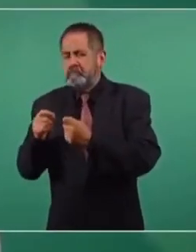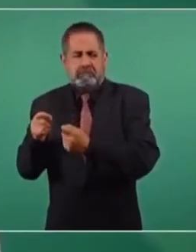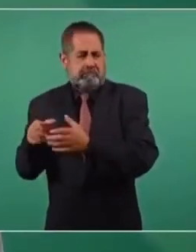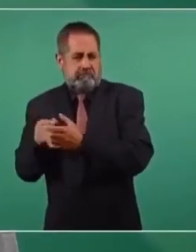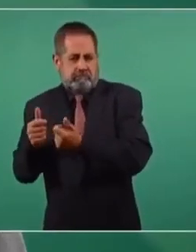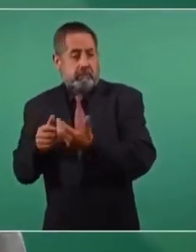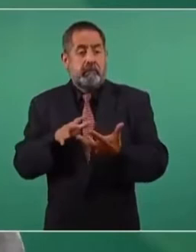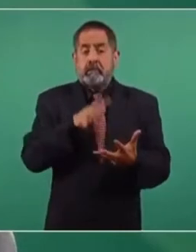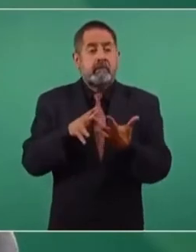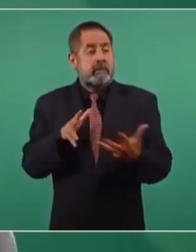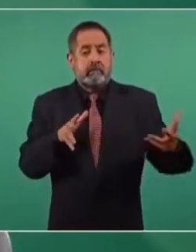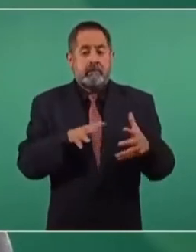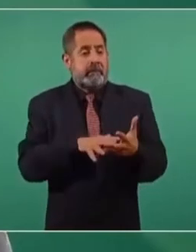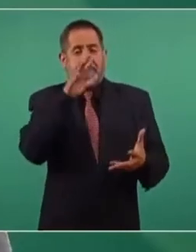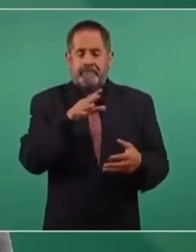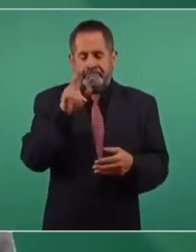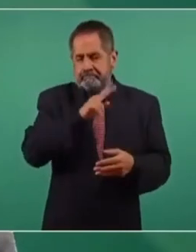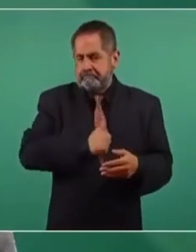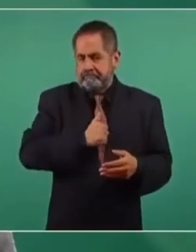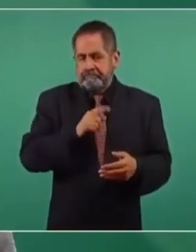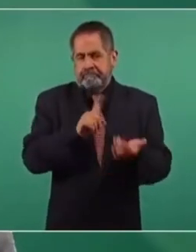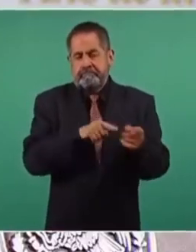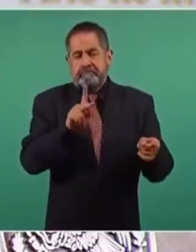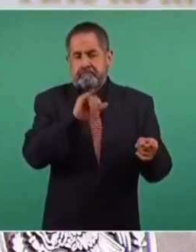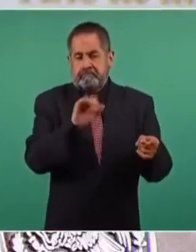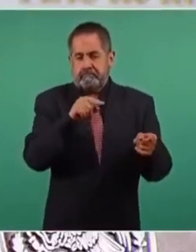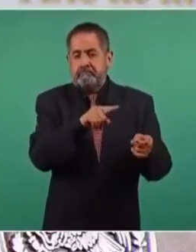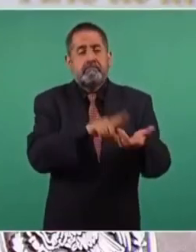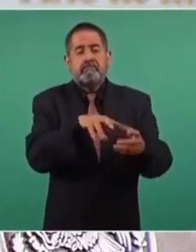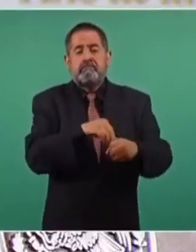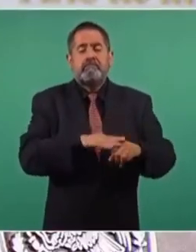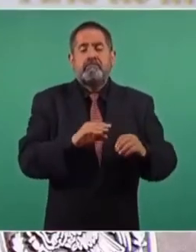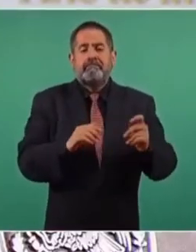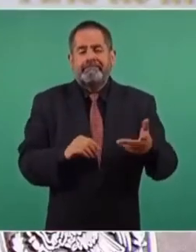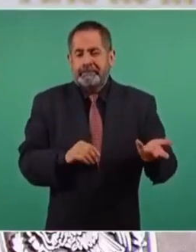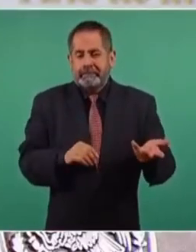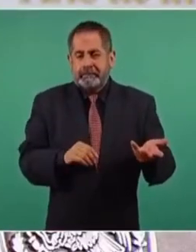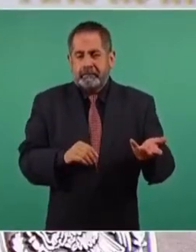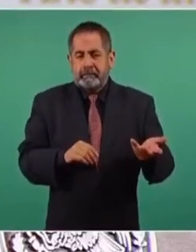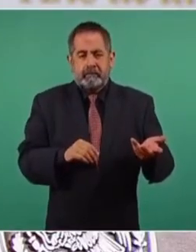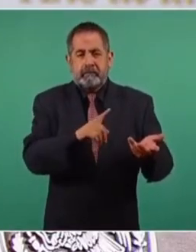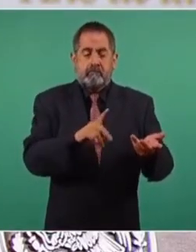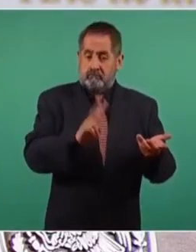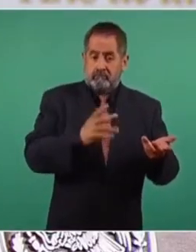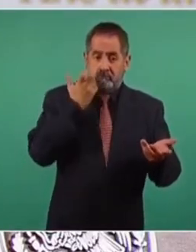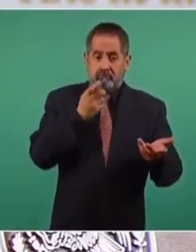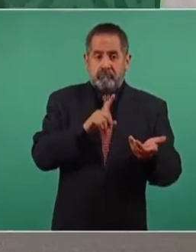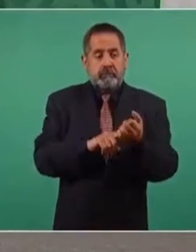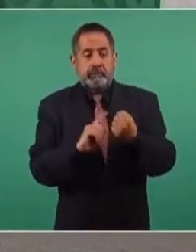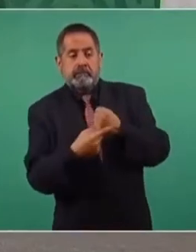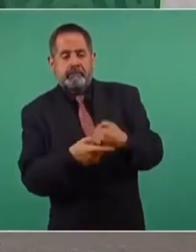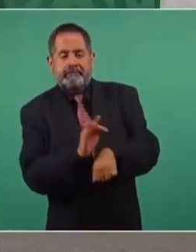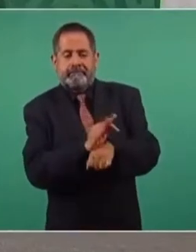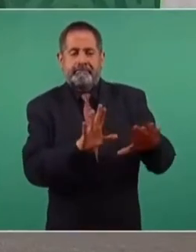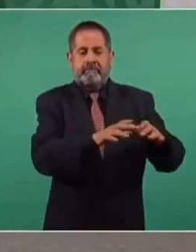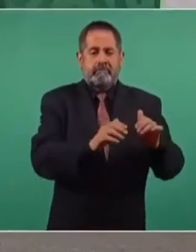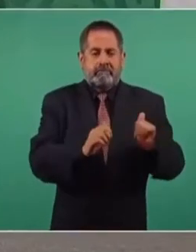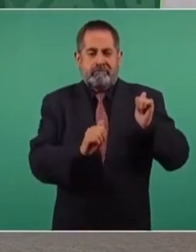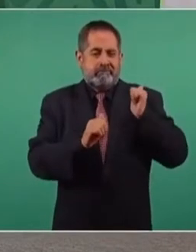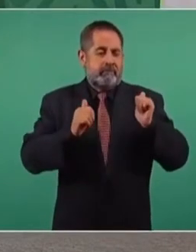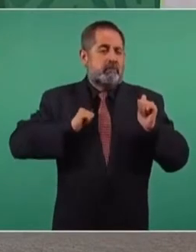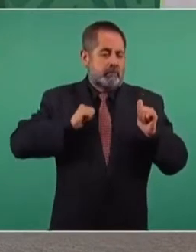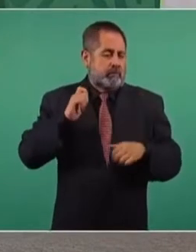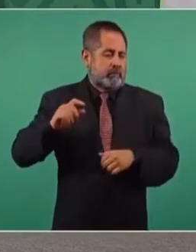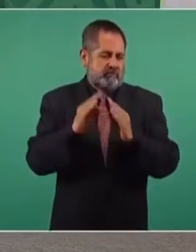minoría. Lo que predomina, desgraciadamente, en el Poder Judicial es la defensoría de los intereses creados del